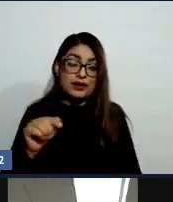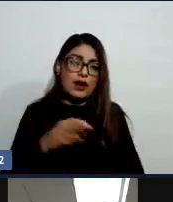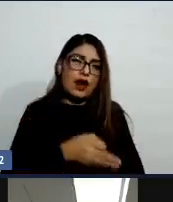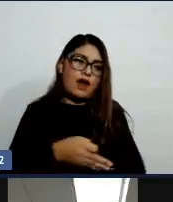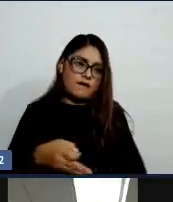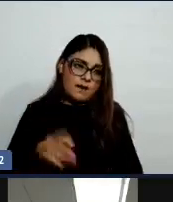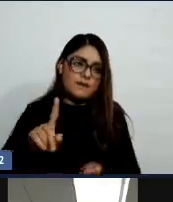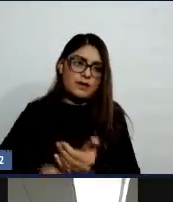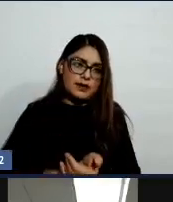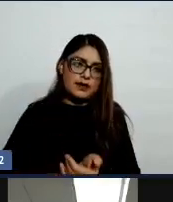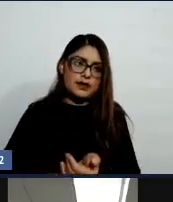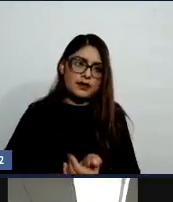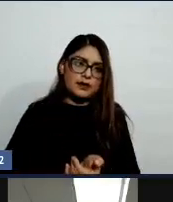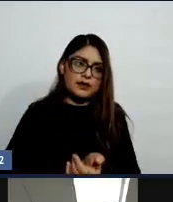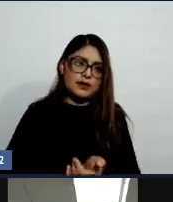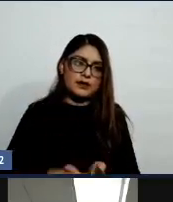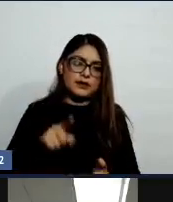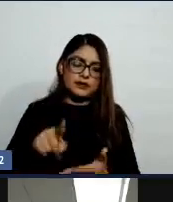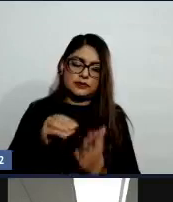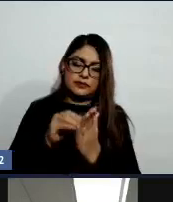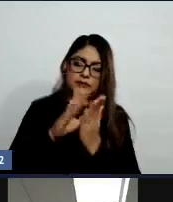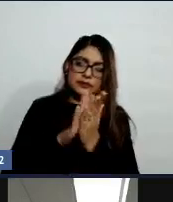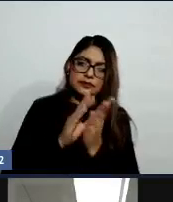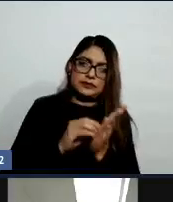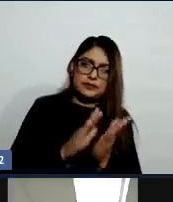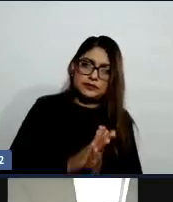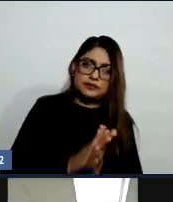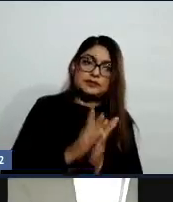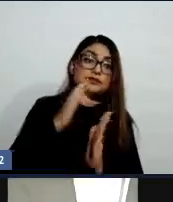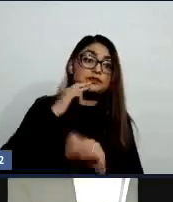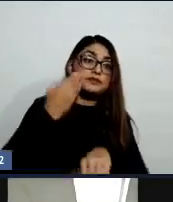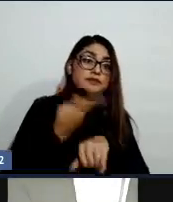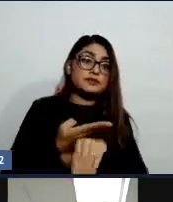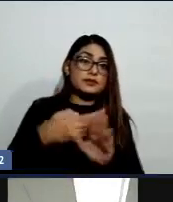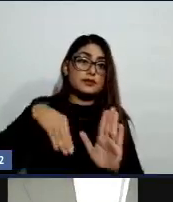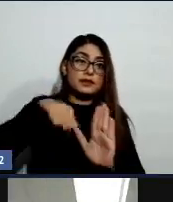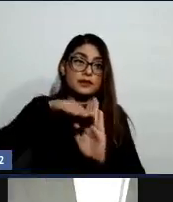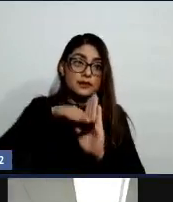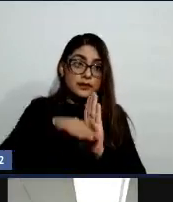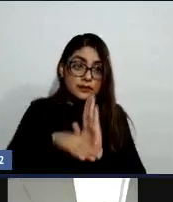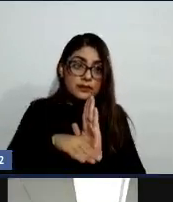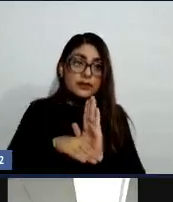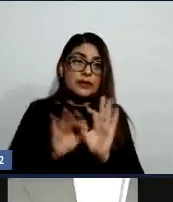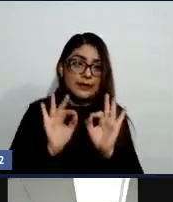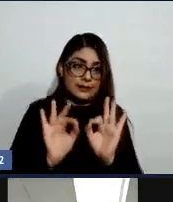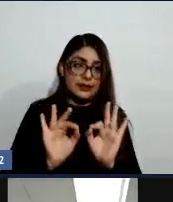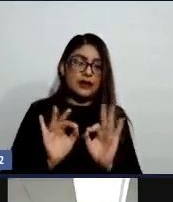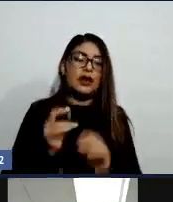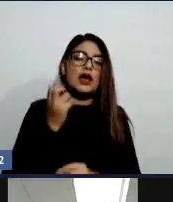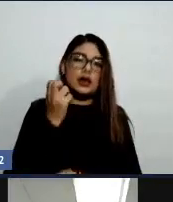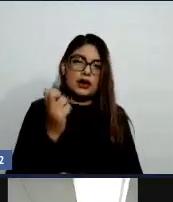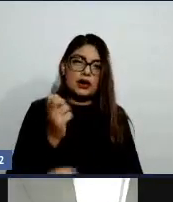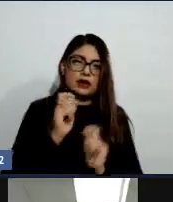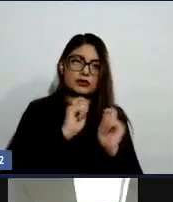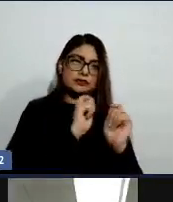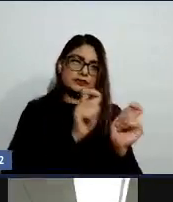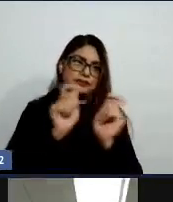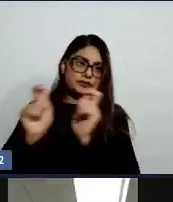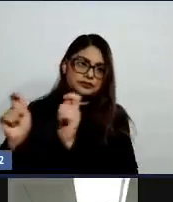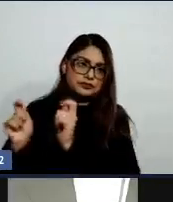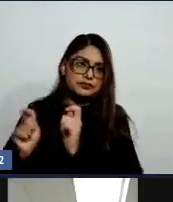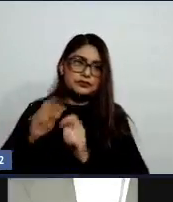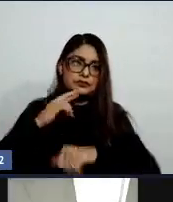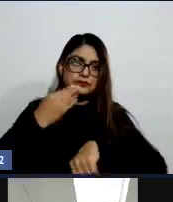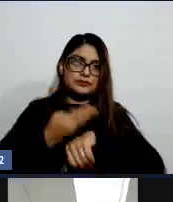establecen responsabilidades, ese es un factor de protección también, porque estoy fomentando entonces